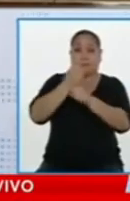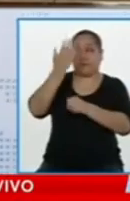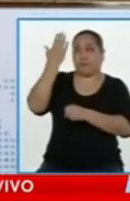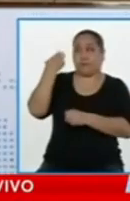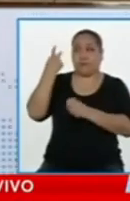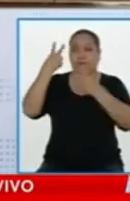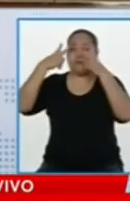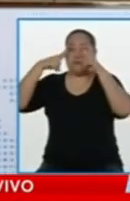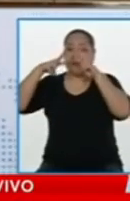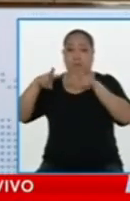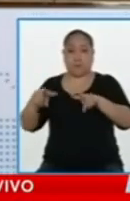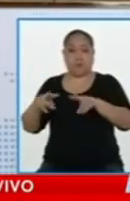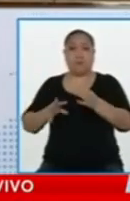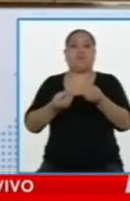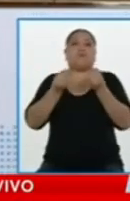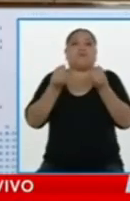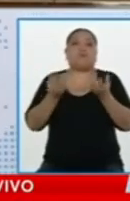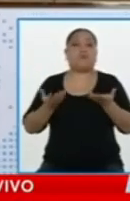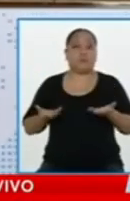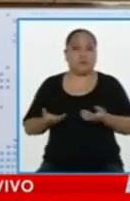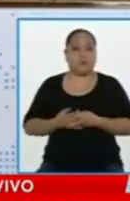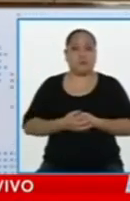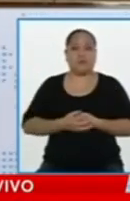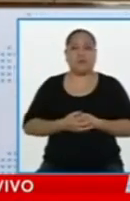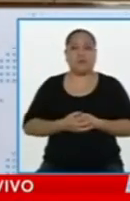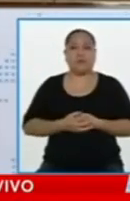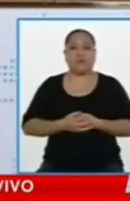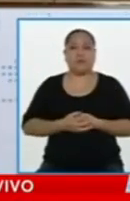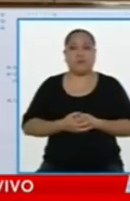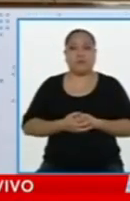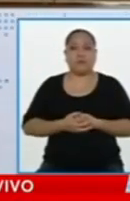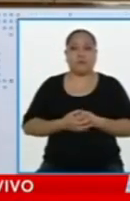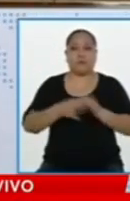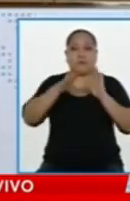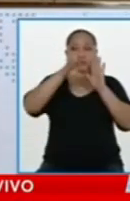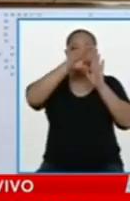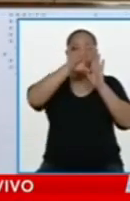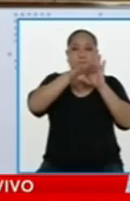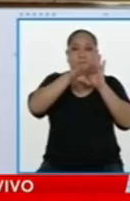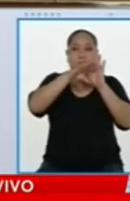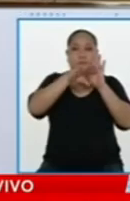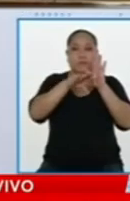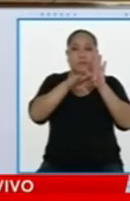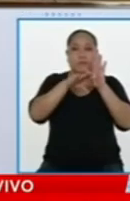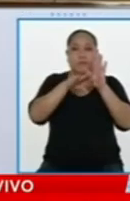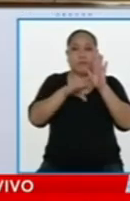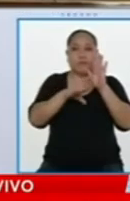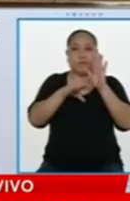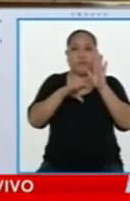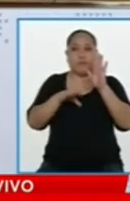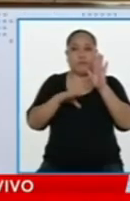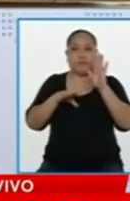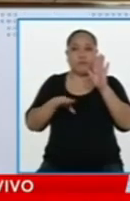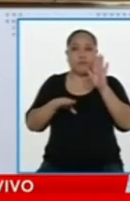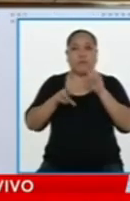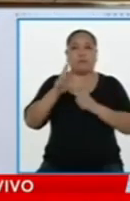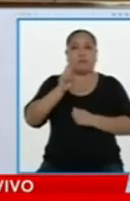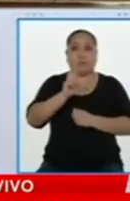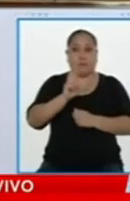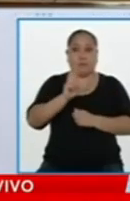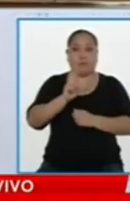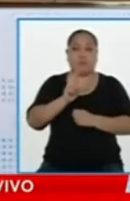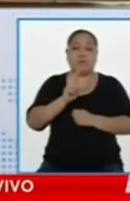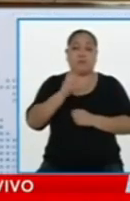completamente enredados, confusos, queriéndonos dar la idea de que están cambiando y mejorando las cosas. Es mucho